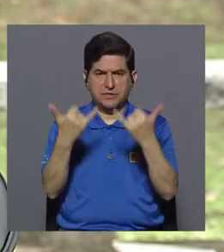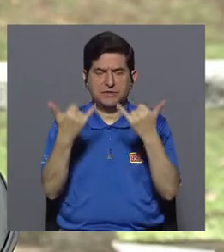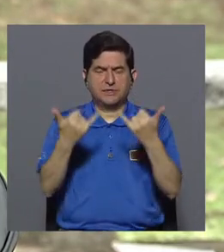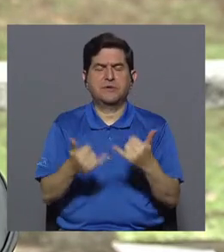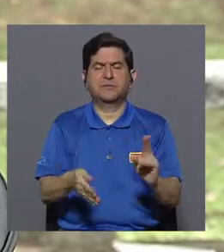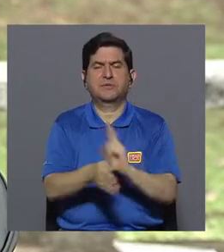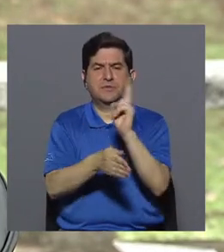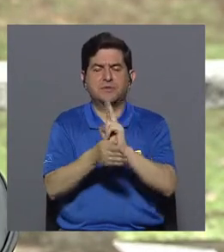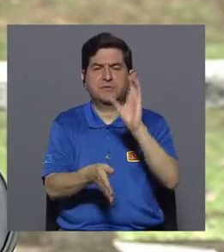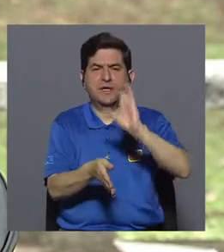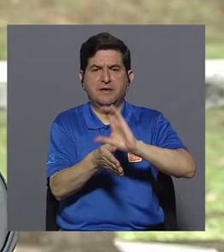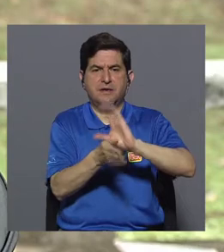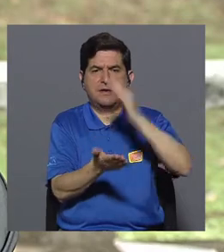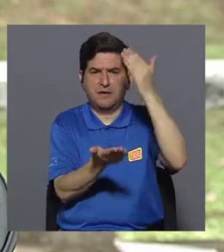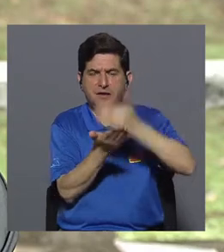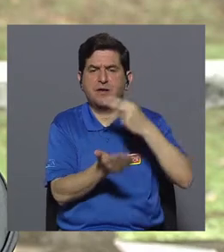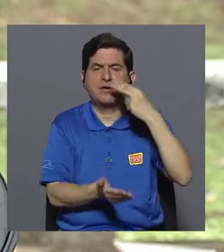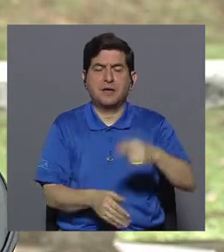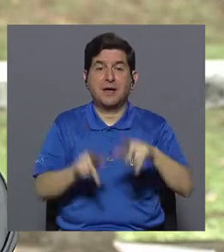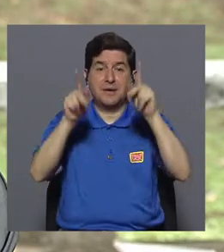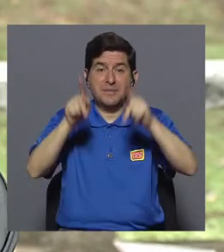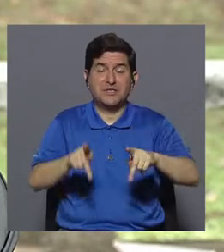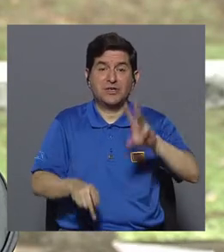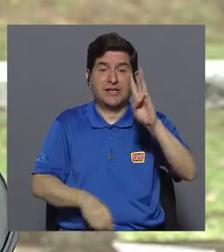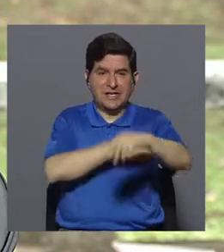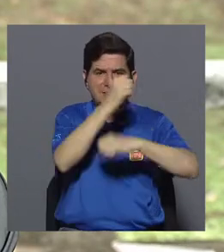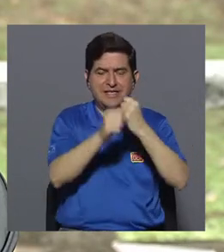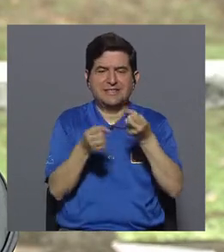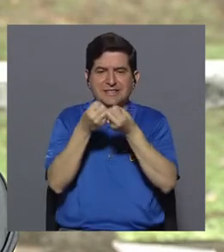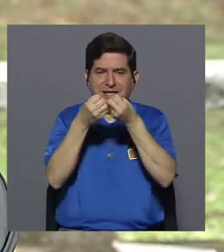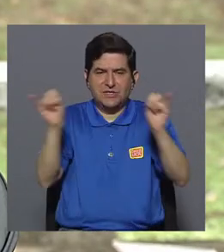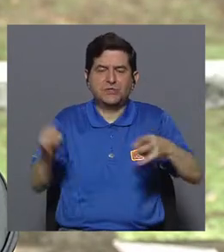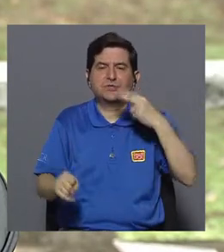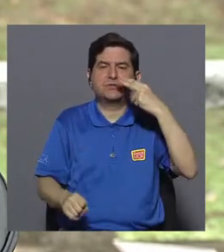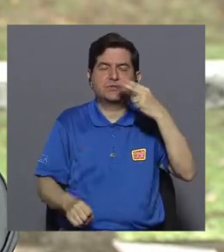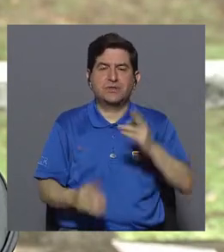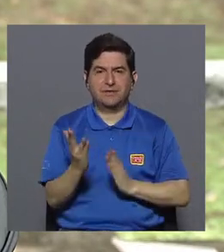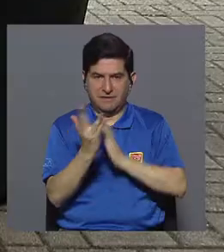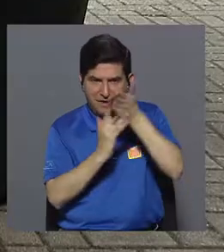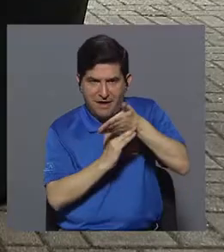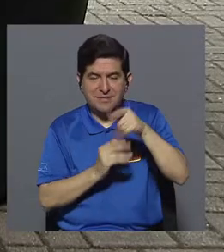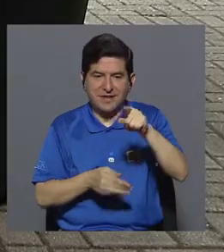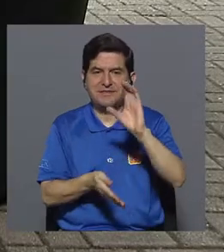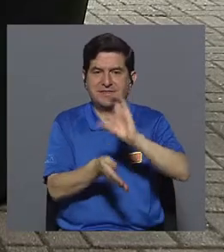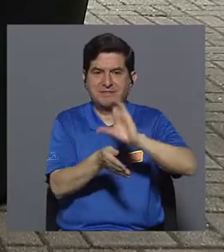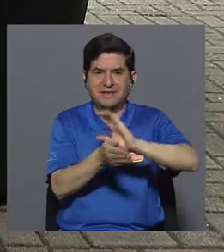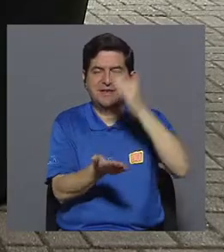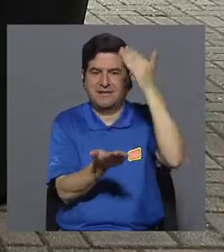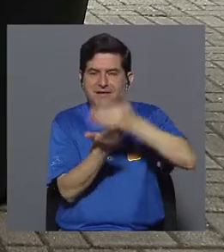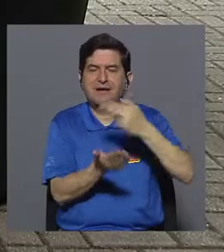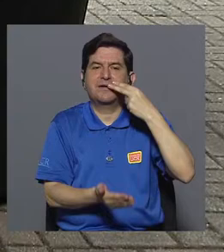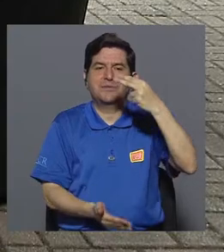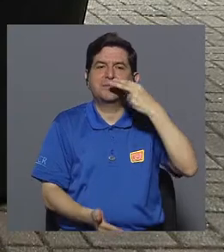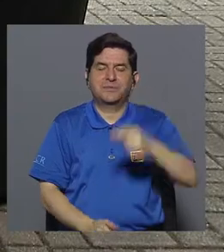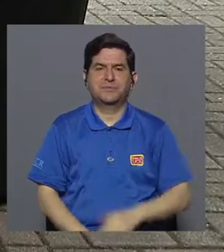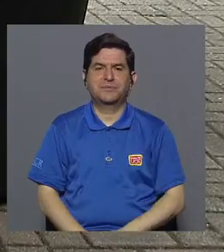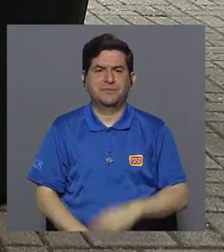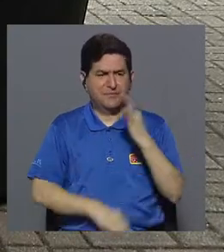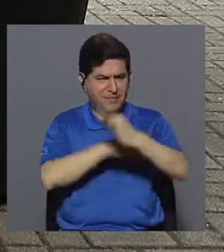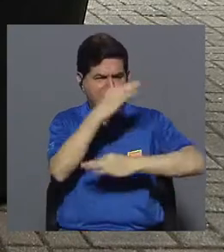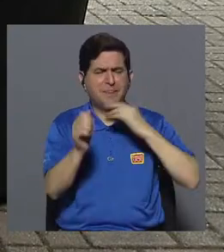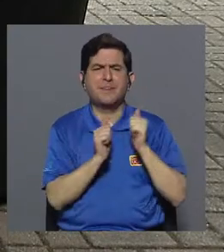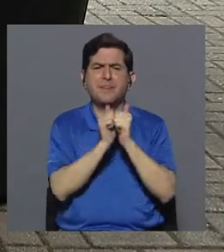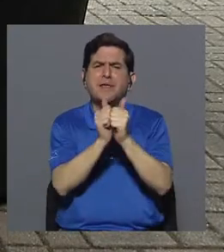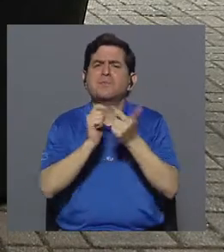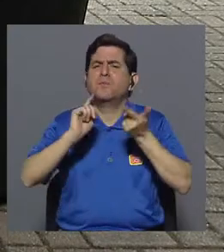fumado. Usuarios que tienen seis años sin fumar y lo lograron mediante la clínica de cesación de fumado. ¿Qué tipo de acompañamiento se brinda